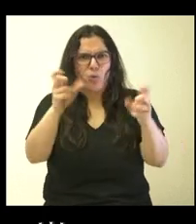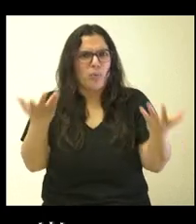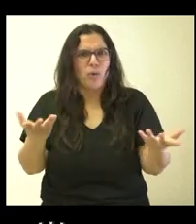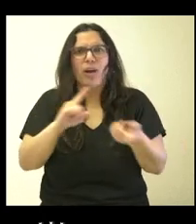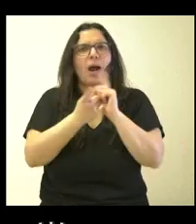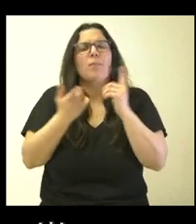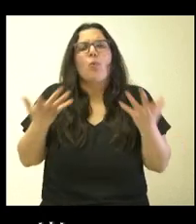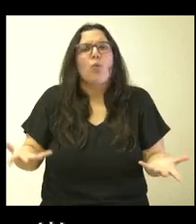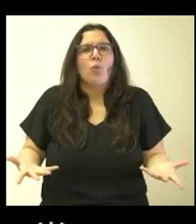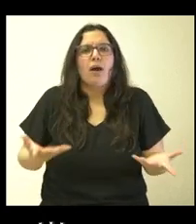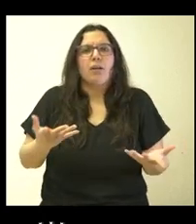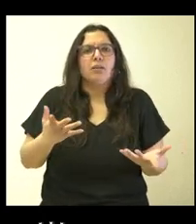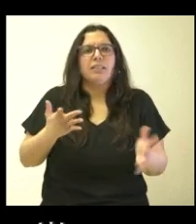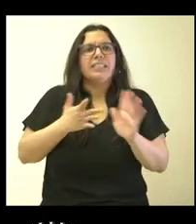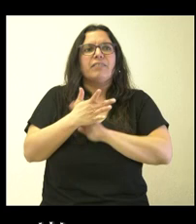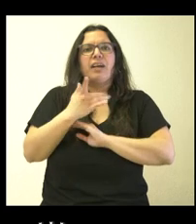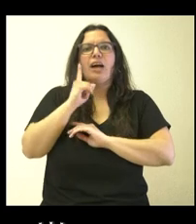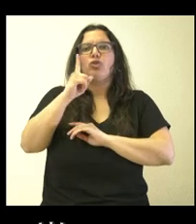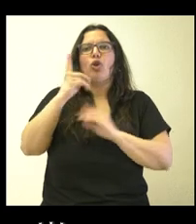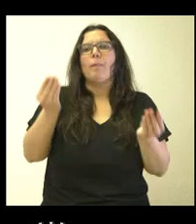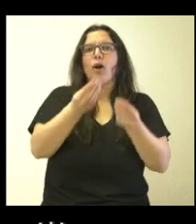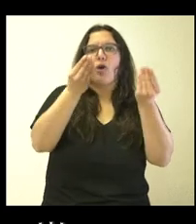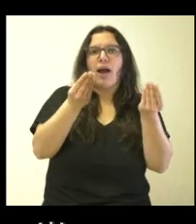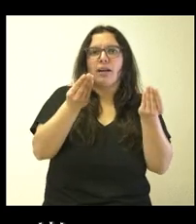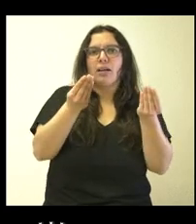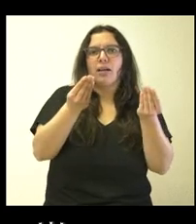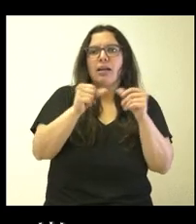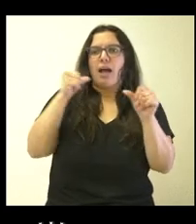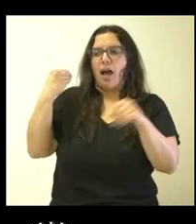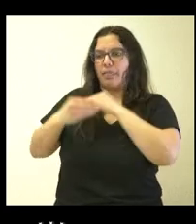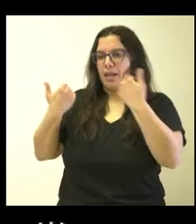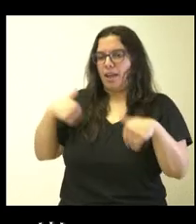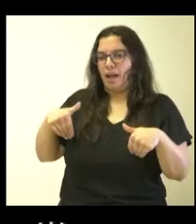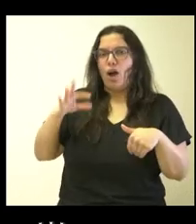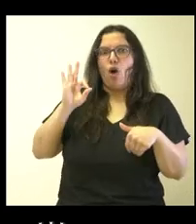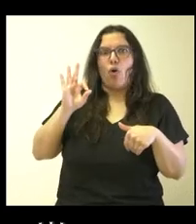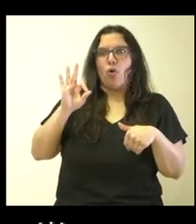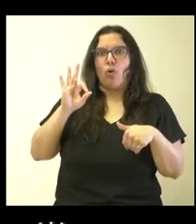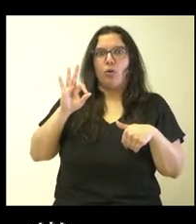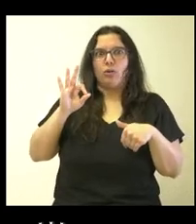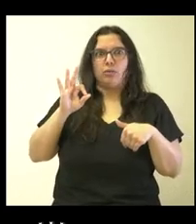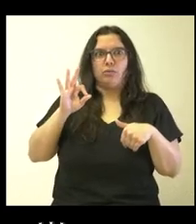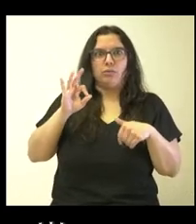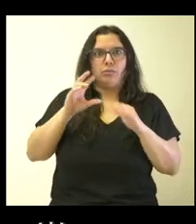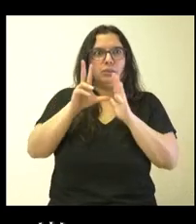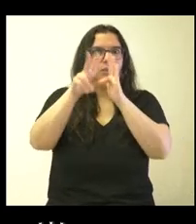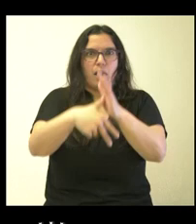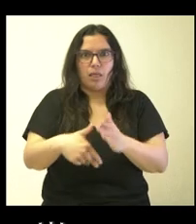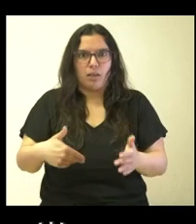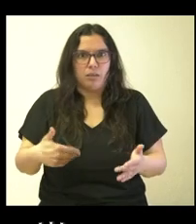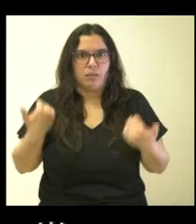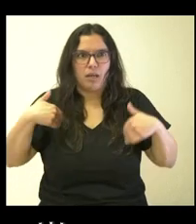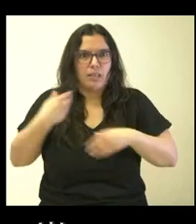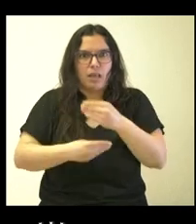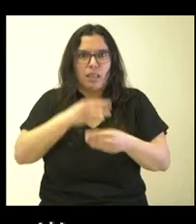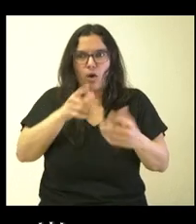que va a cambiar o si solo se va a mejorar y ya se hacía o estamos entrando en el siglo XXI, en pleno 2023. Y luego, por otro lado,